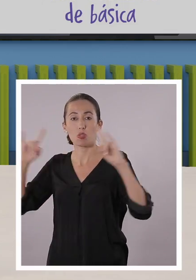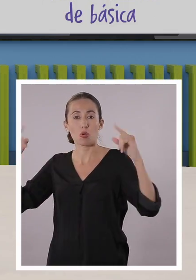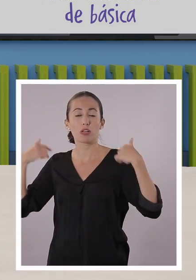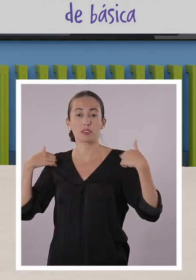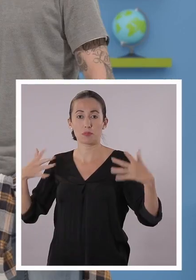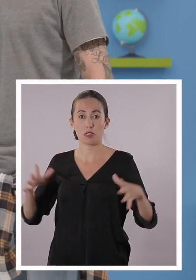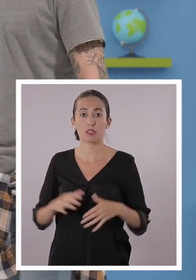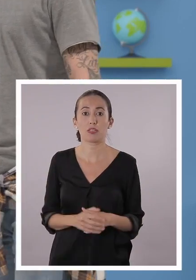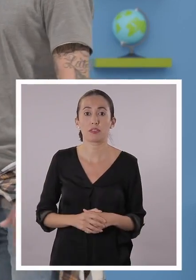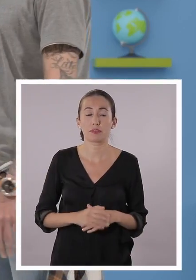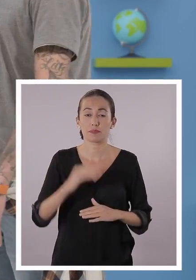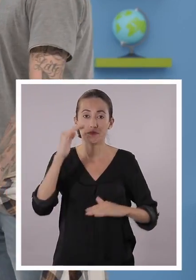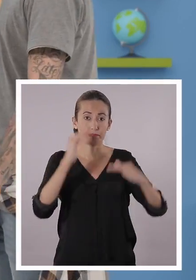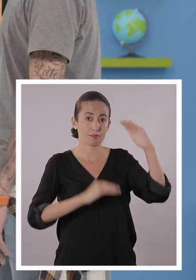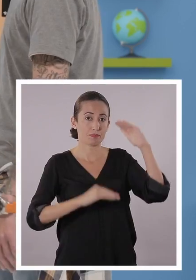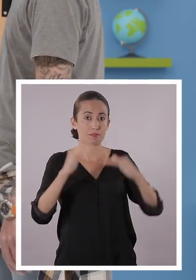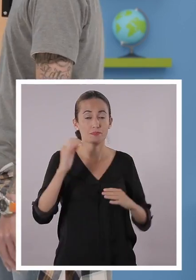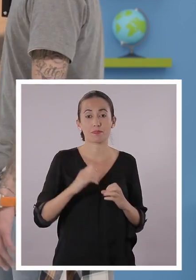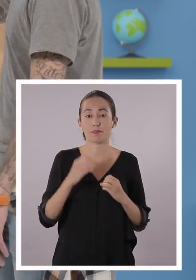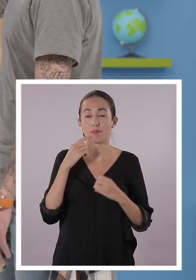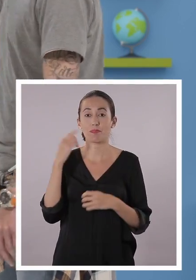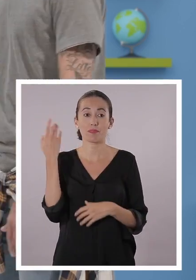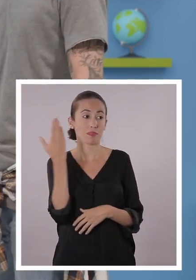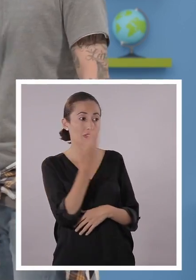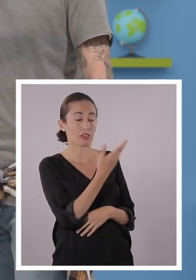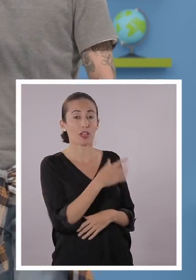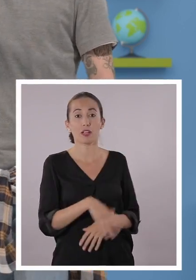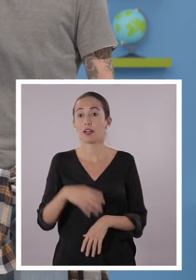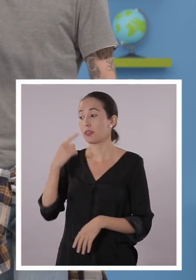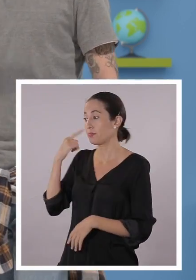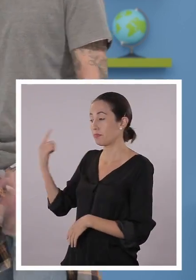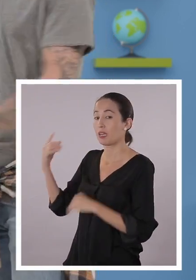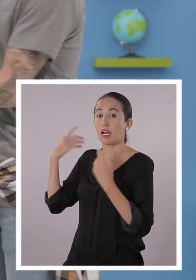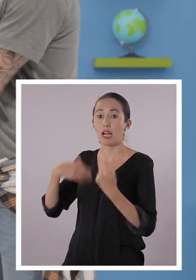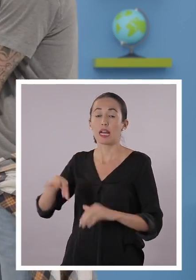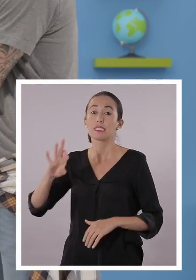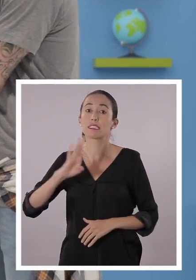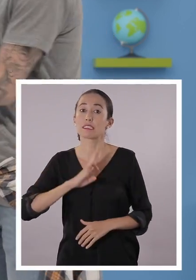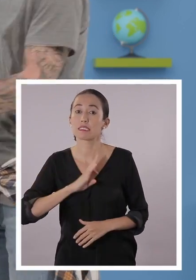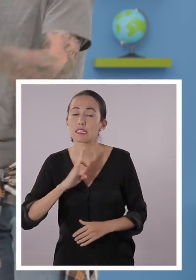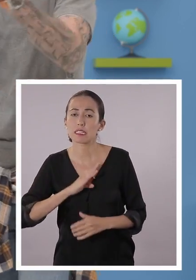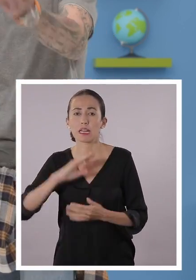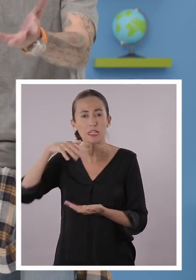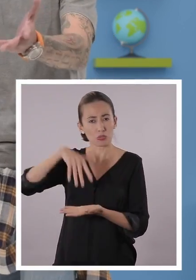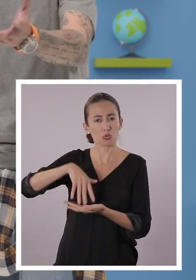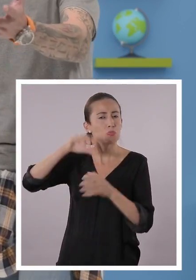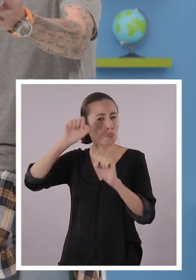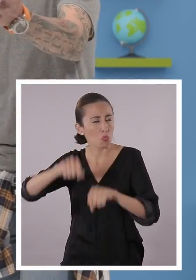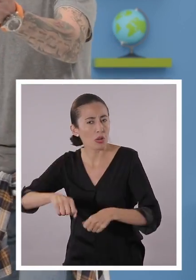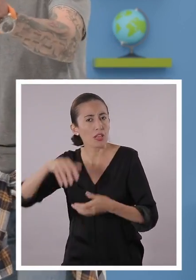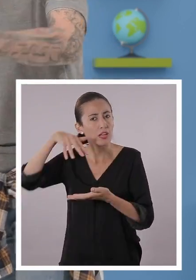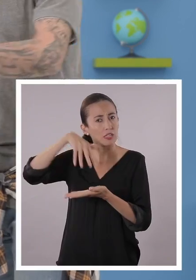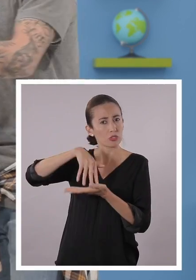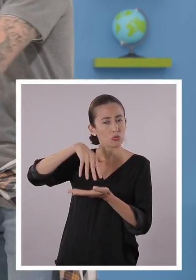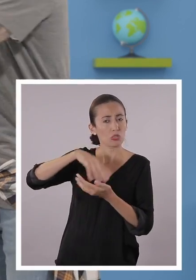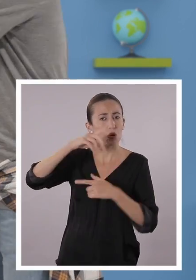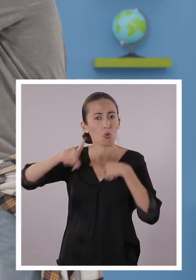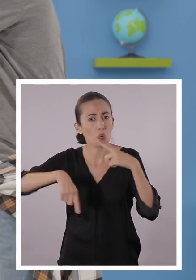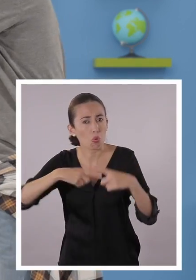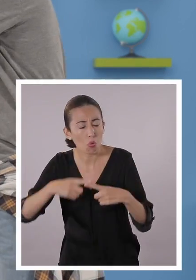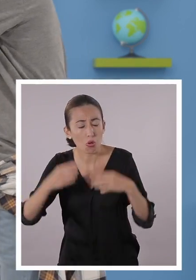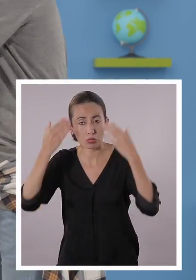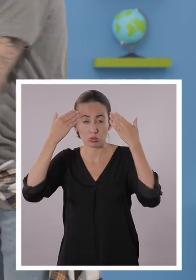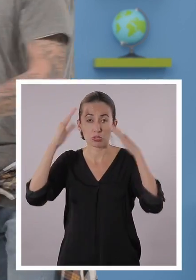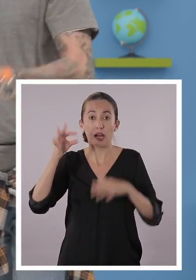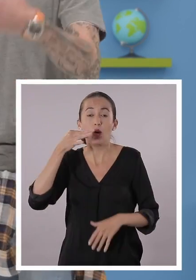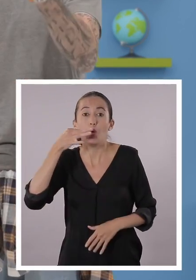Ajá. Bueno, Santi, ¿qué te parece? Listo. Chicos y chicas, recuerden que esta herramienta ustedes la pueden utilizar, por ejemplo, para cuando